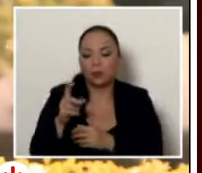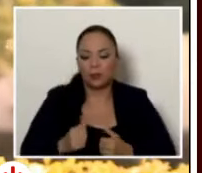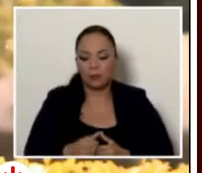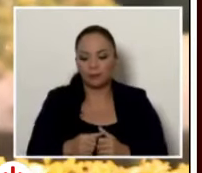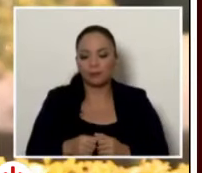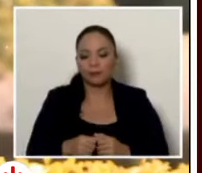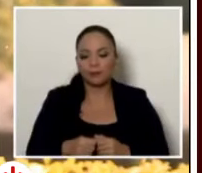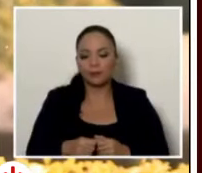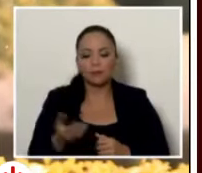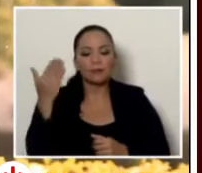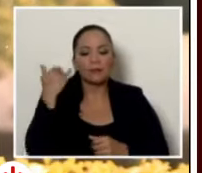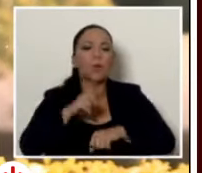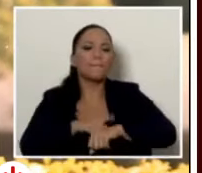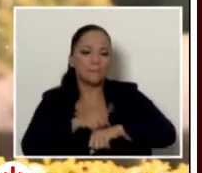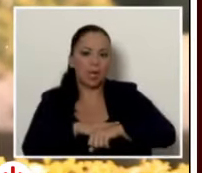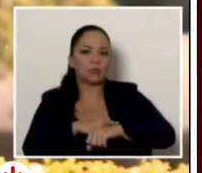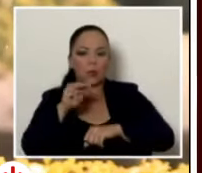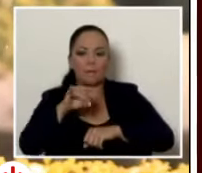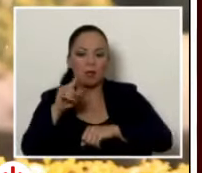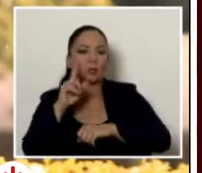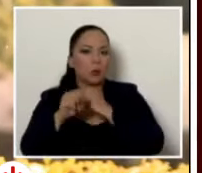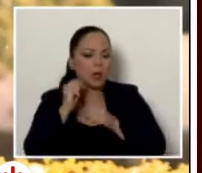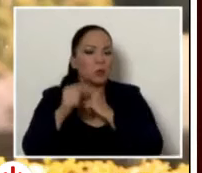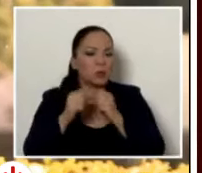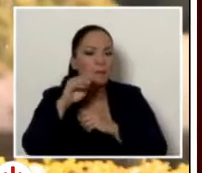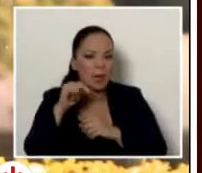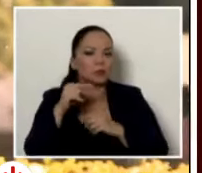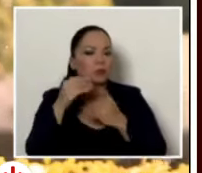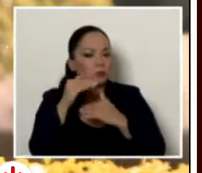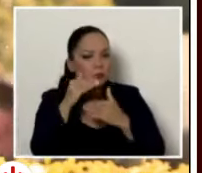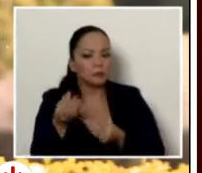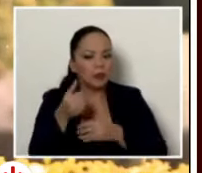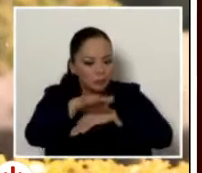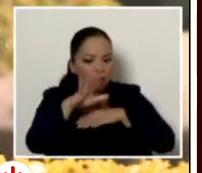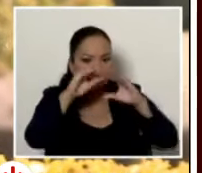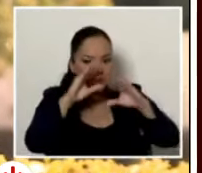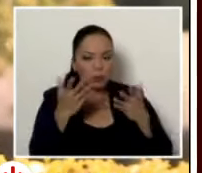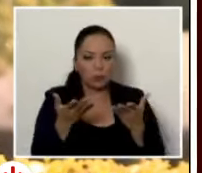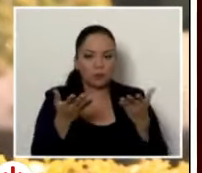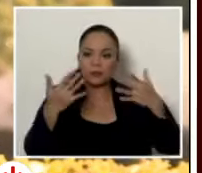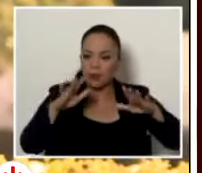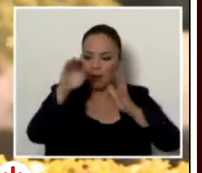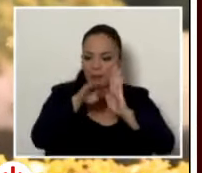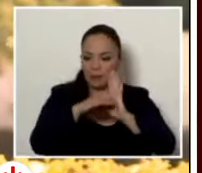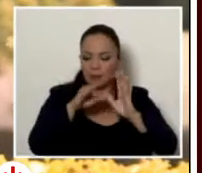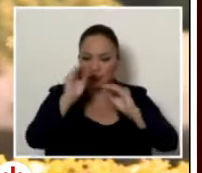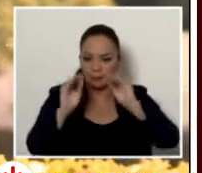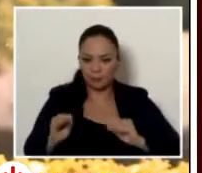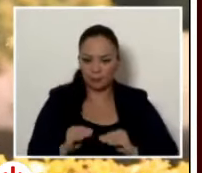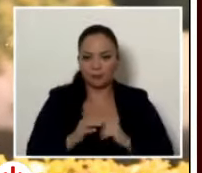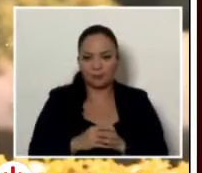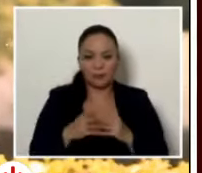plazo hasta marzo de cada año para que se enviara la información en esa lista de activos ya se levantó qué